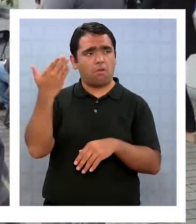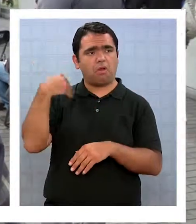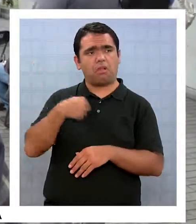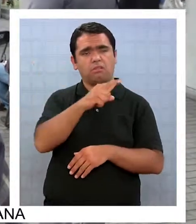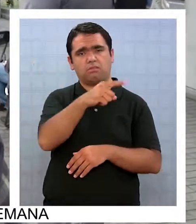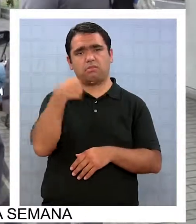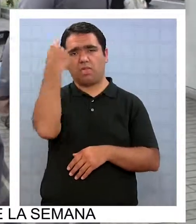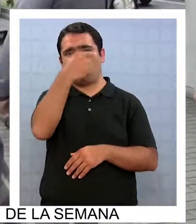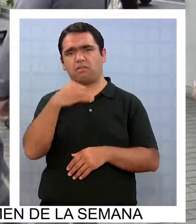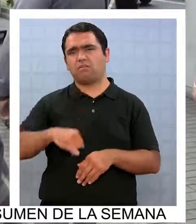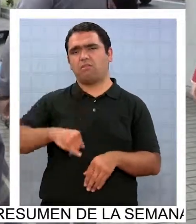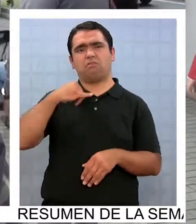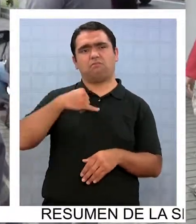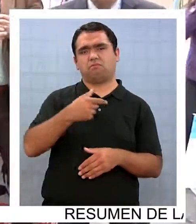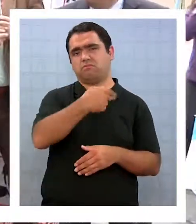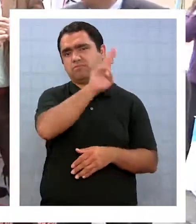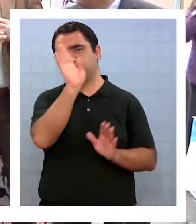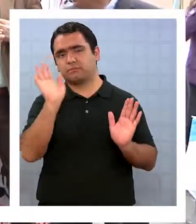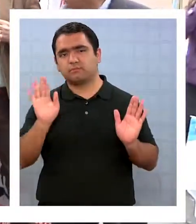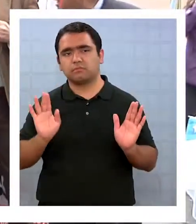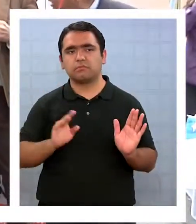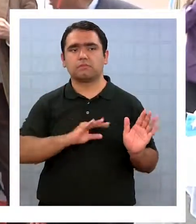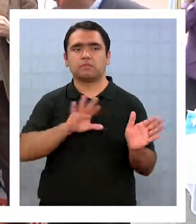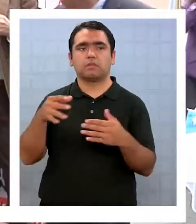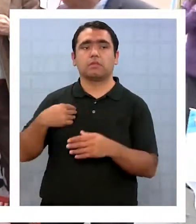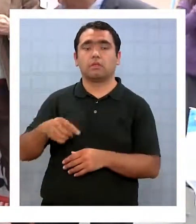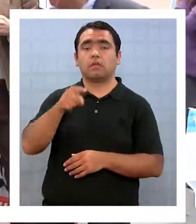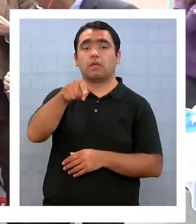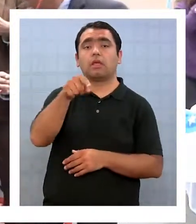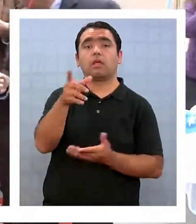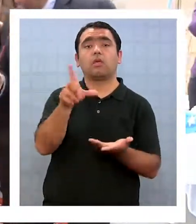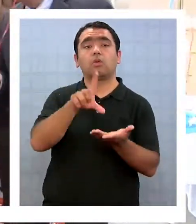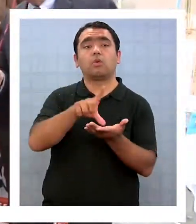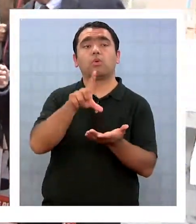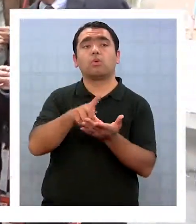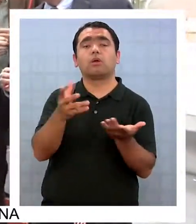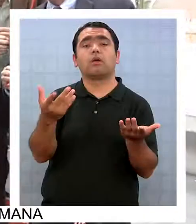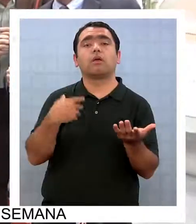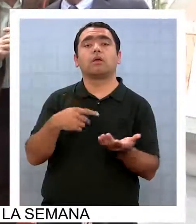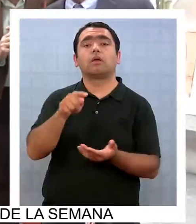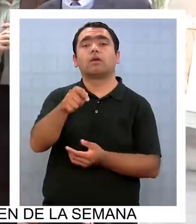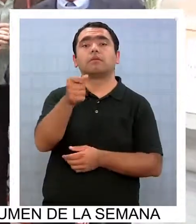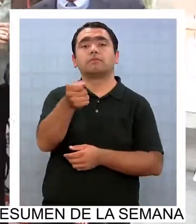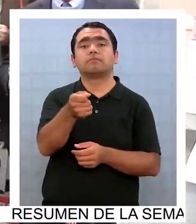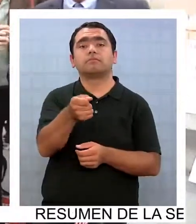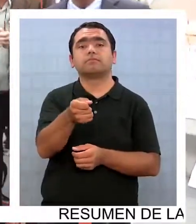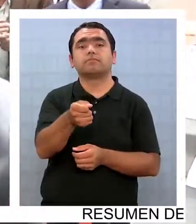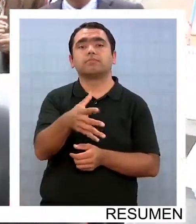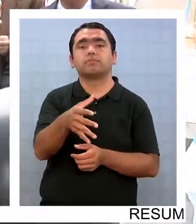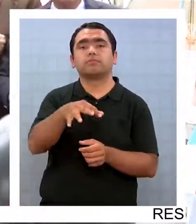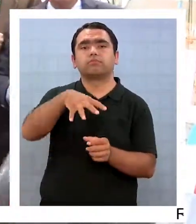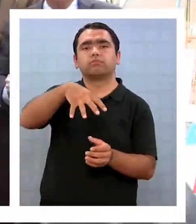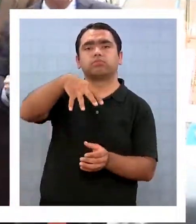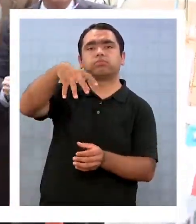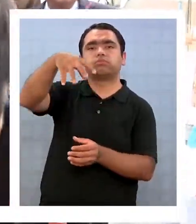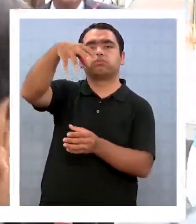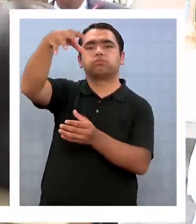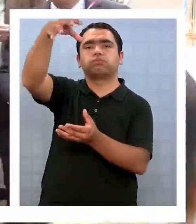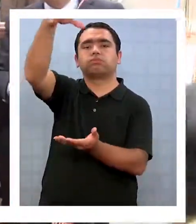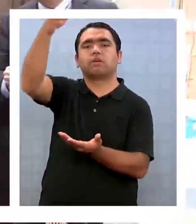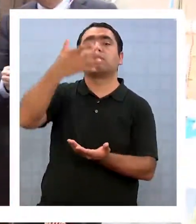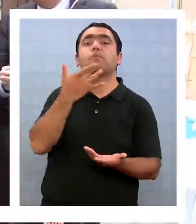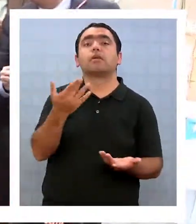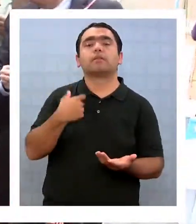reaccionan en función de sus intereses de clase. La ceremonia culminó con el lanzamiento de globos negros al aire, en homenaje a los detenidos